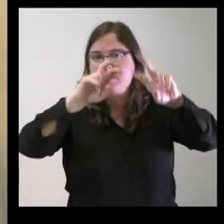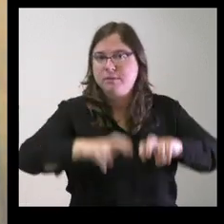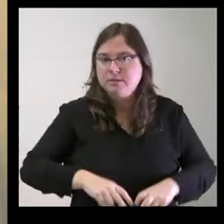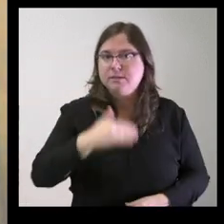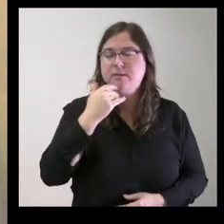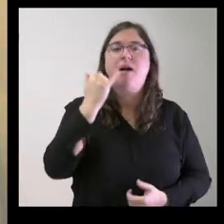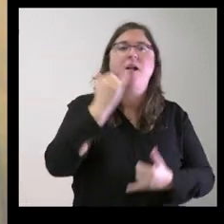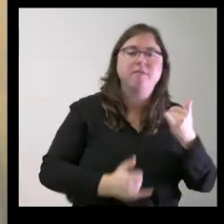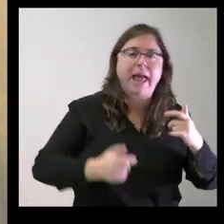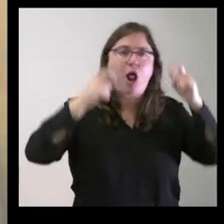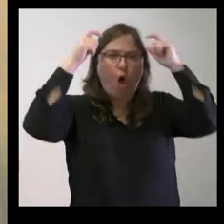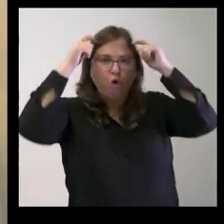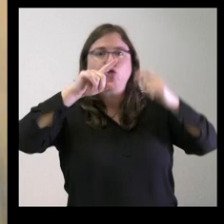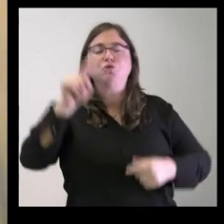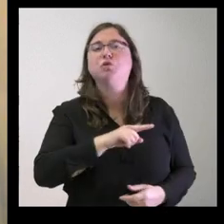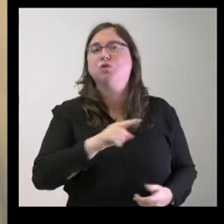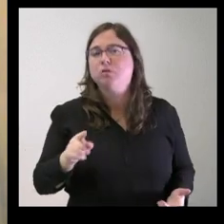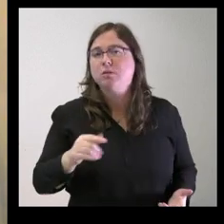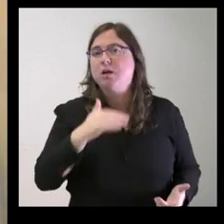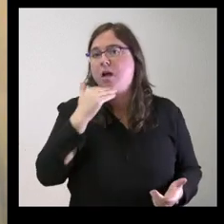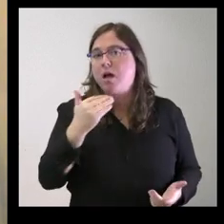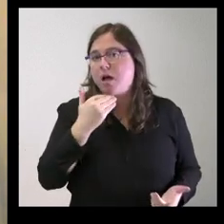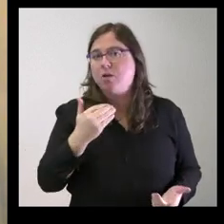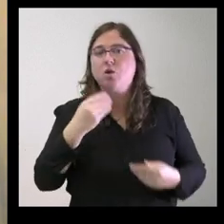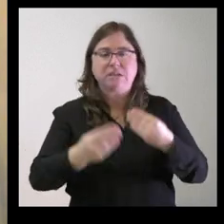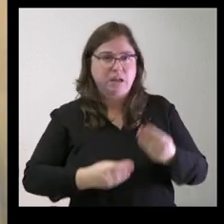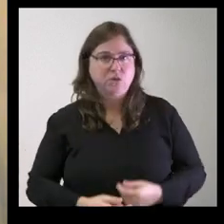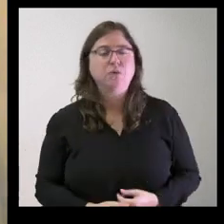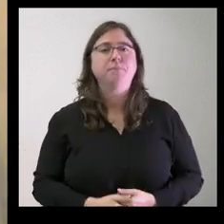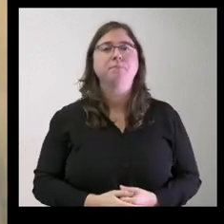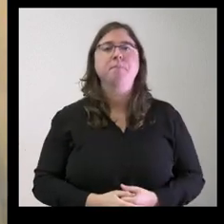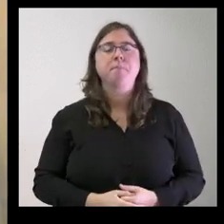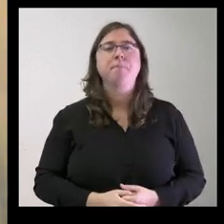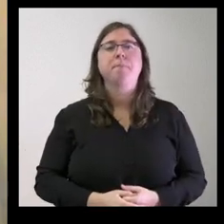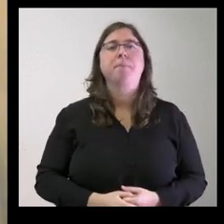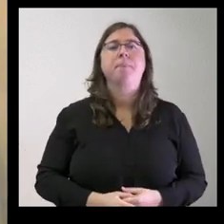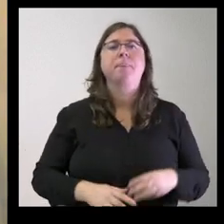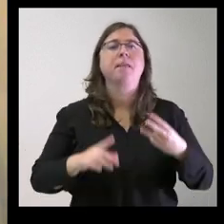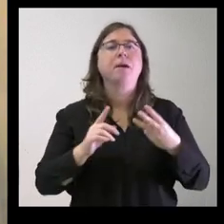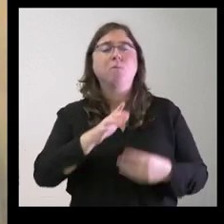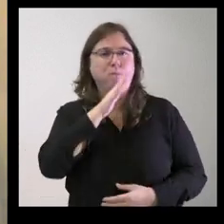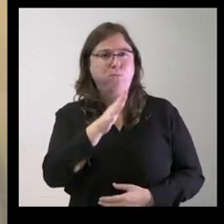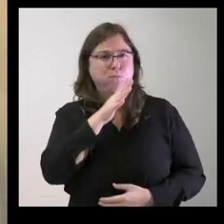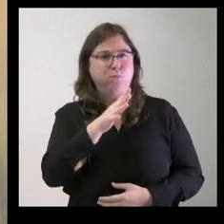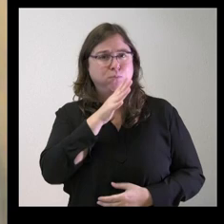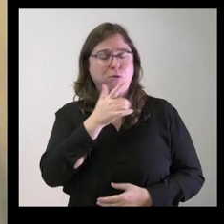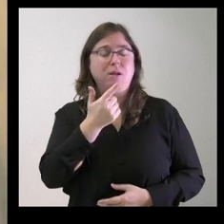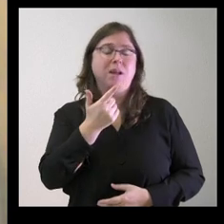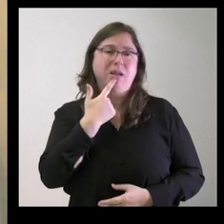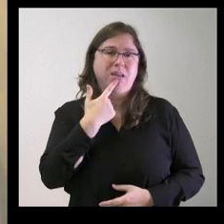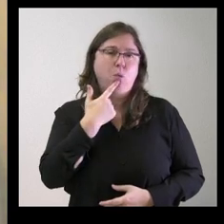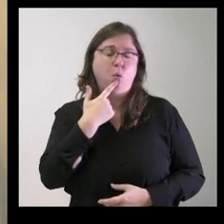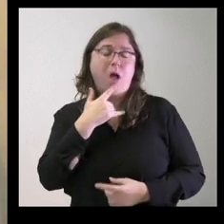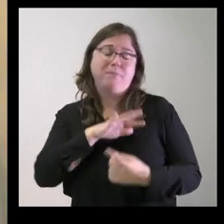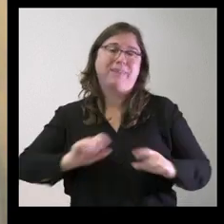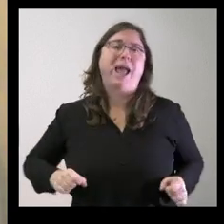al final era un oso o no de los análisis que se han podido hacer de la sangre encontrada porque también Ecologistas en Acción pide a